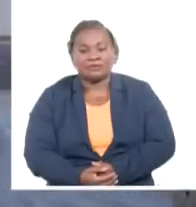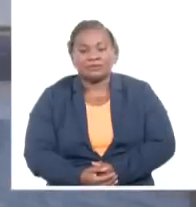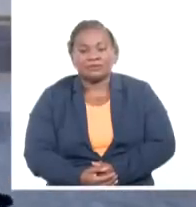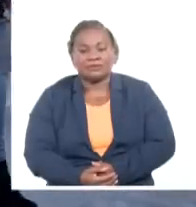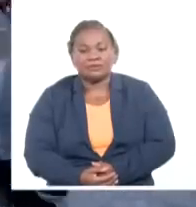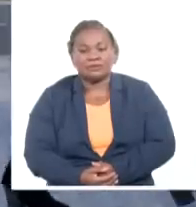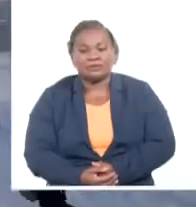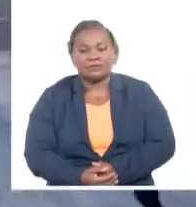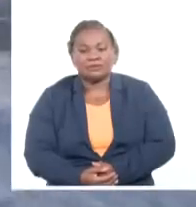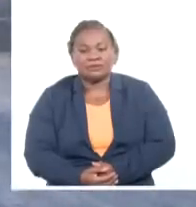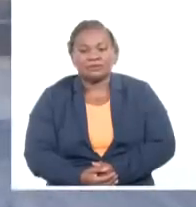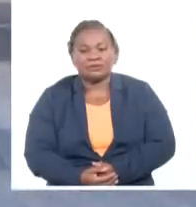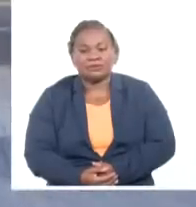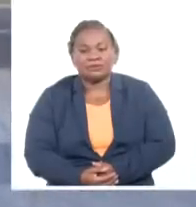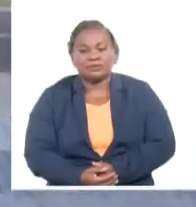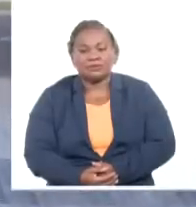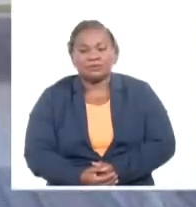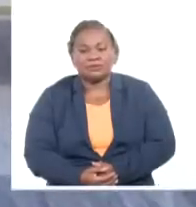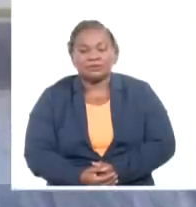very